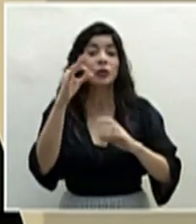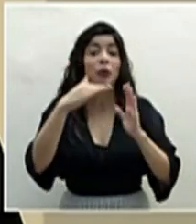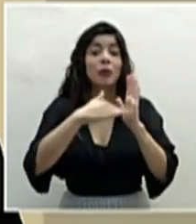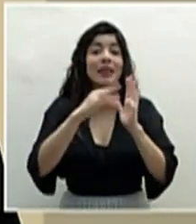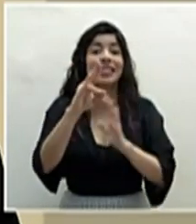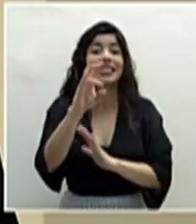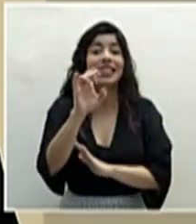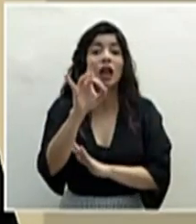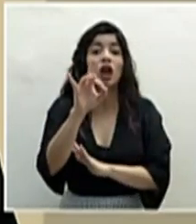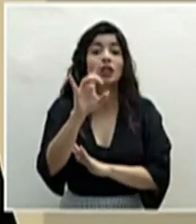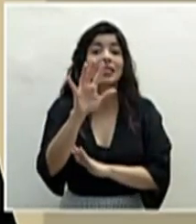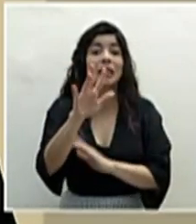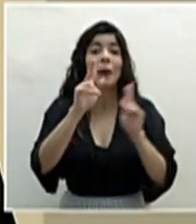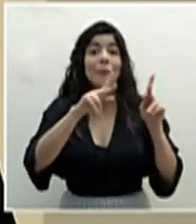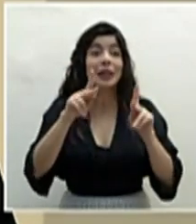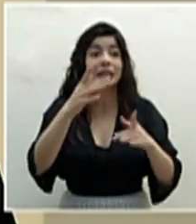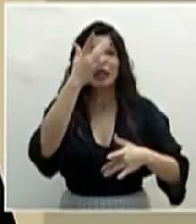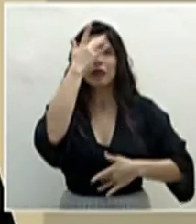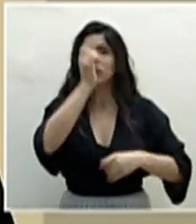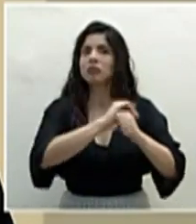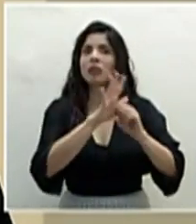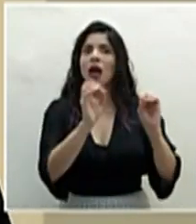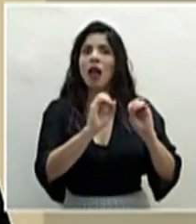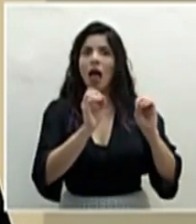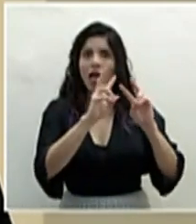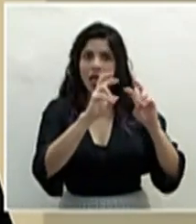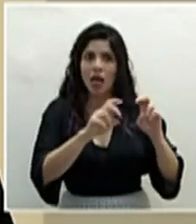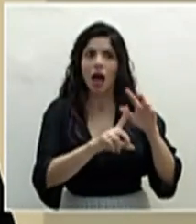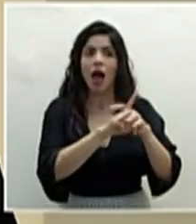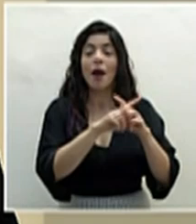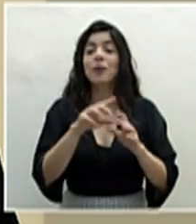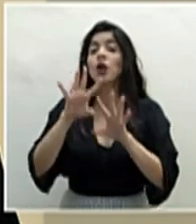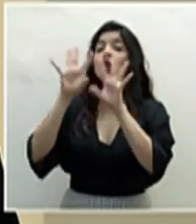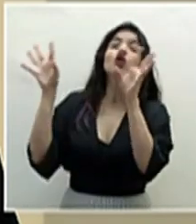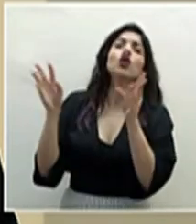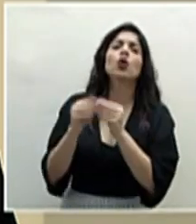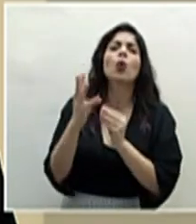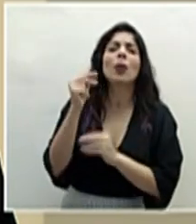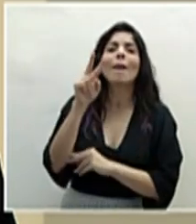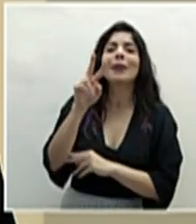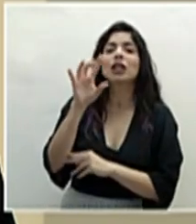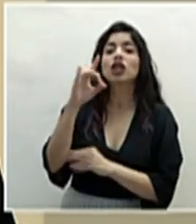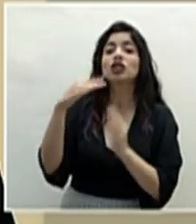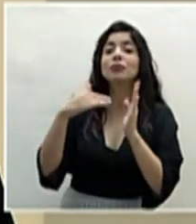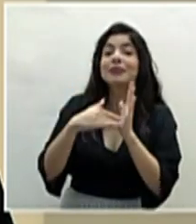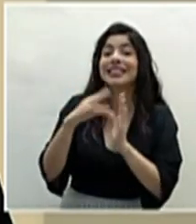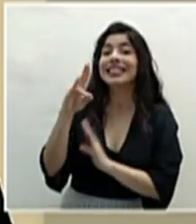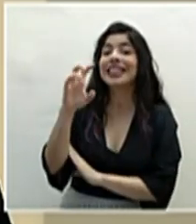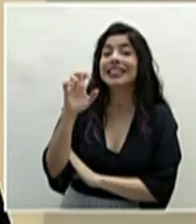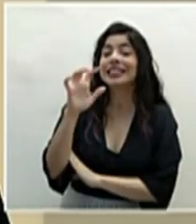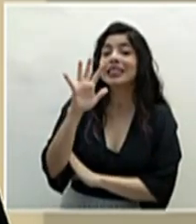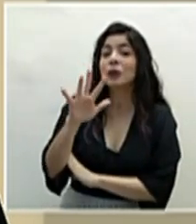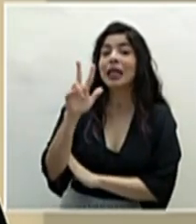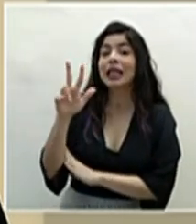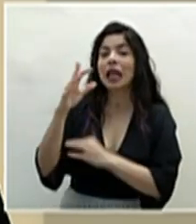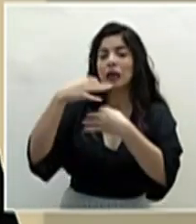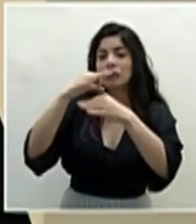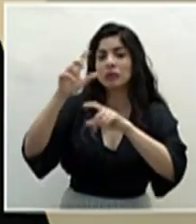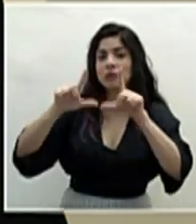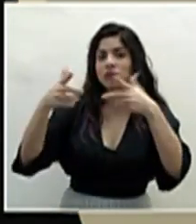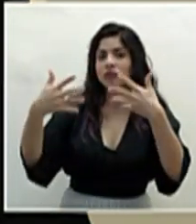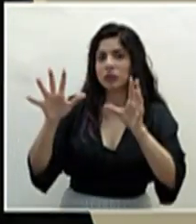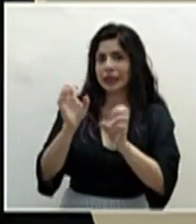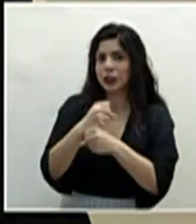785 personas y se han procesado un total de 28 mil 753 muestras.